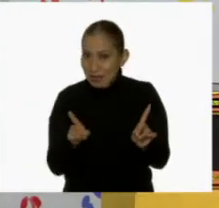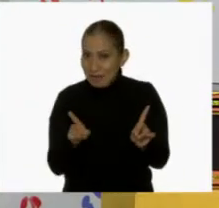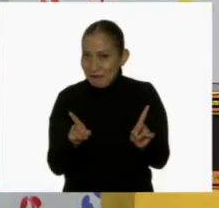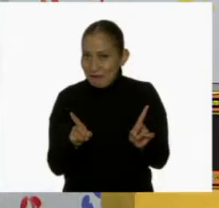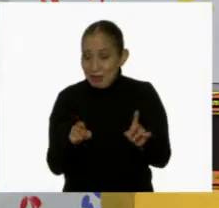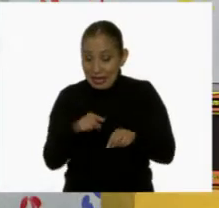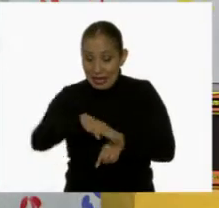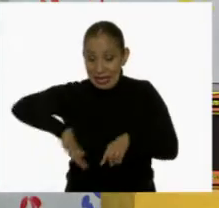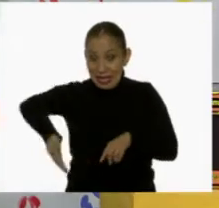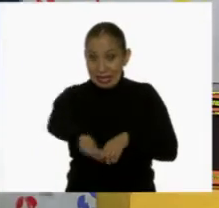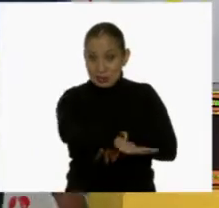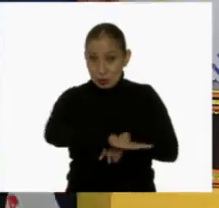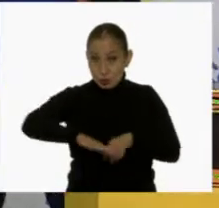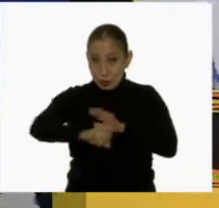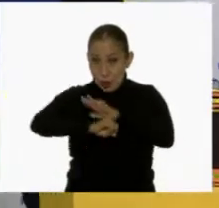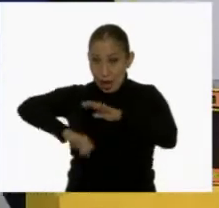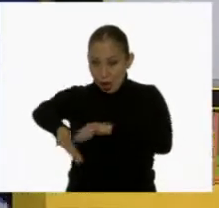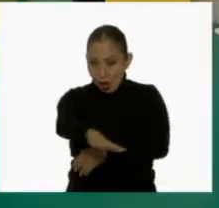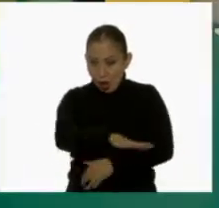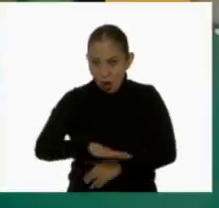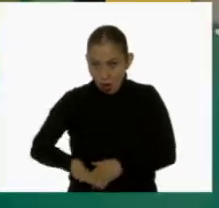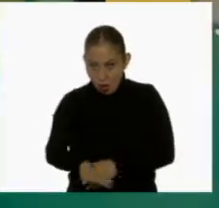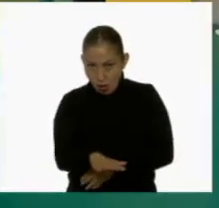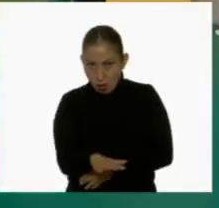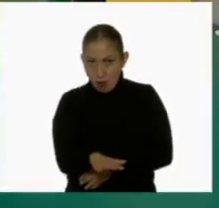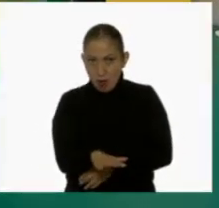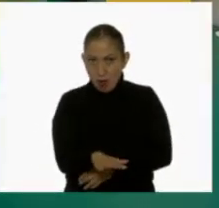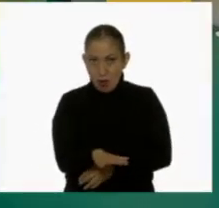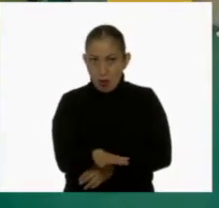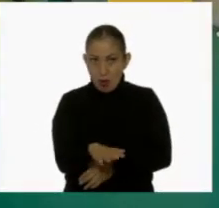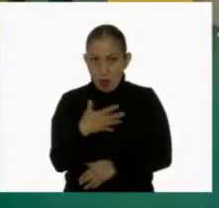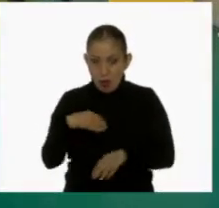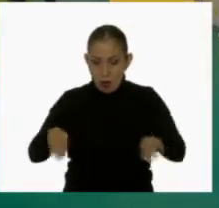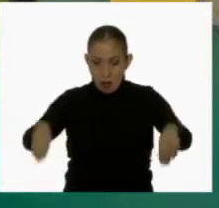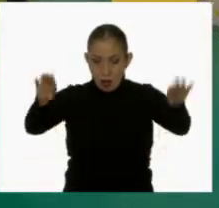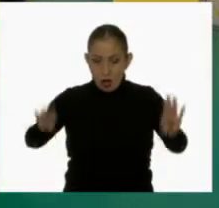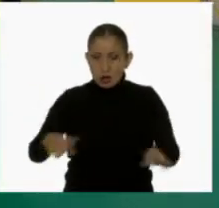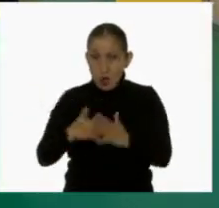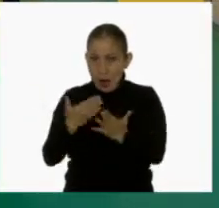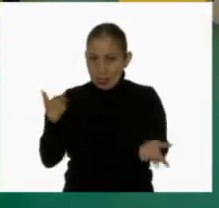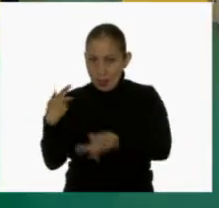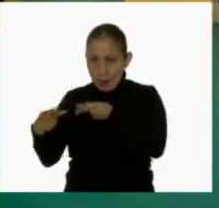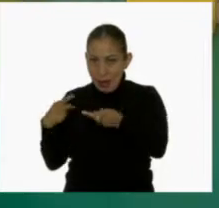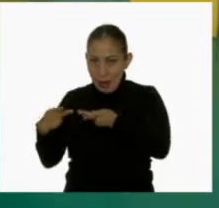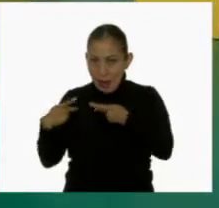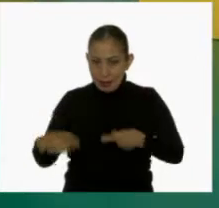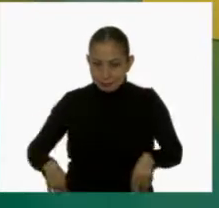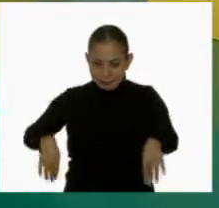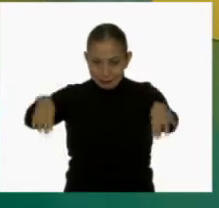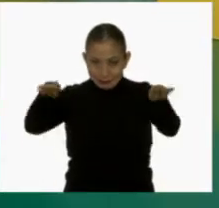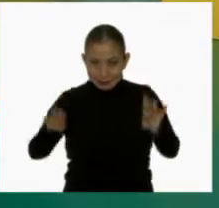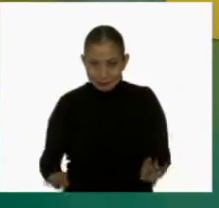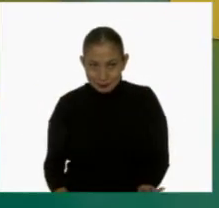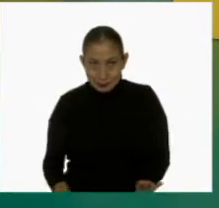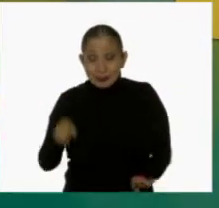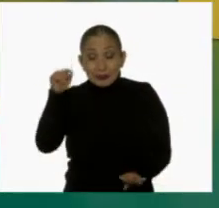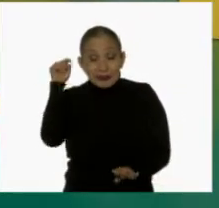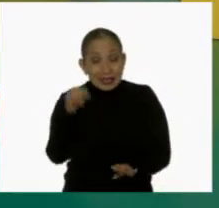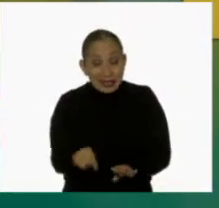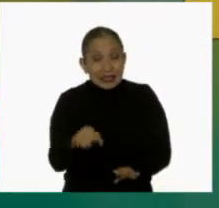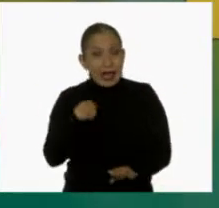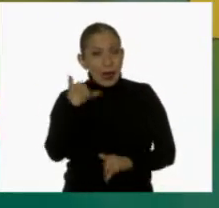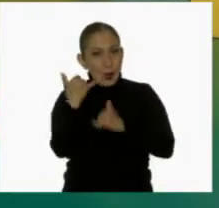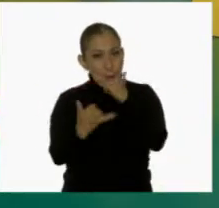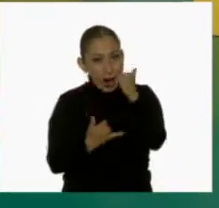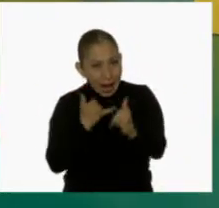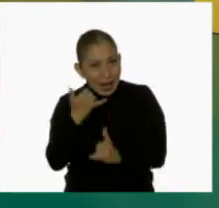En el suelo voy a poner un tablero que preparé antes de venir aquí al programa. Muy bien. En el cual vamos